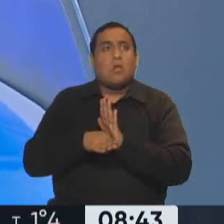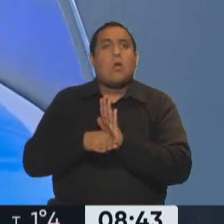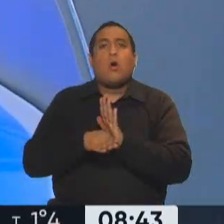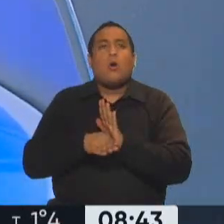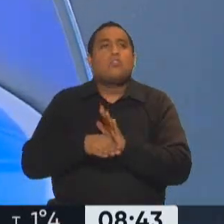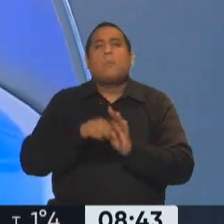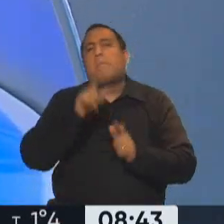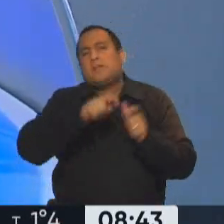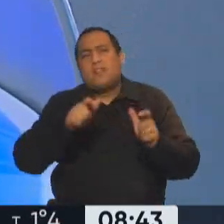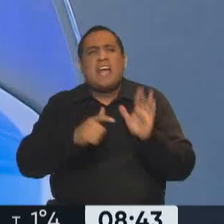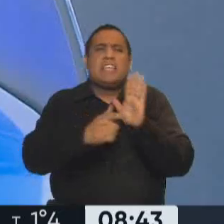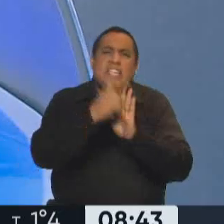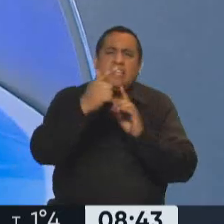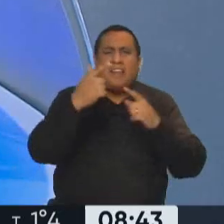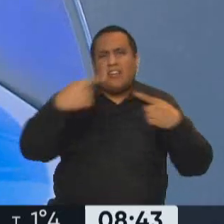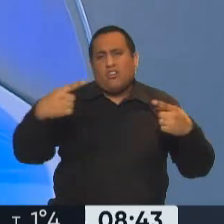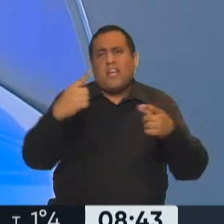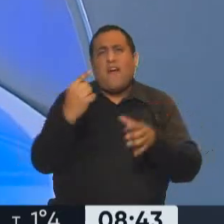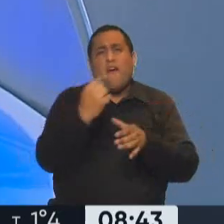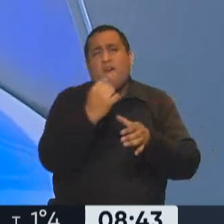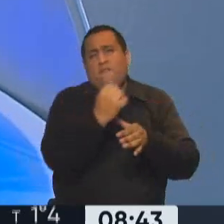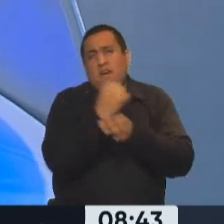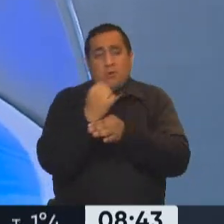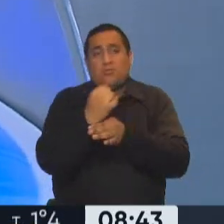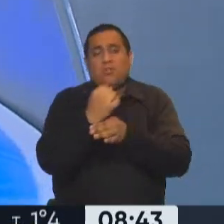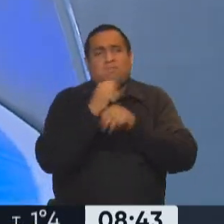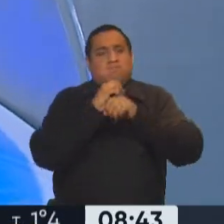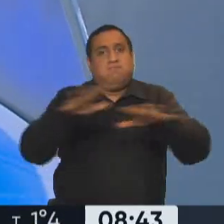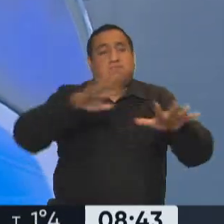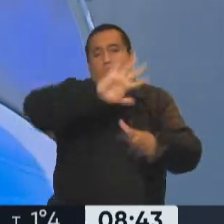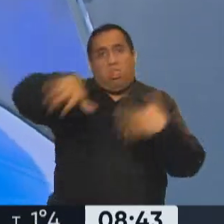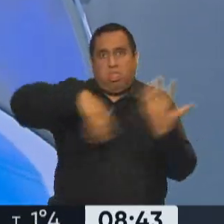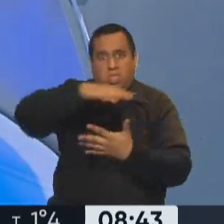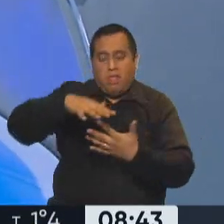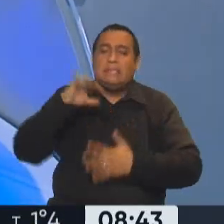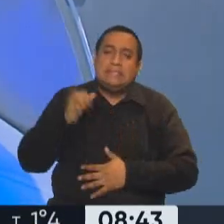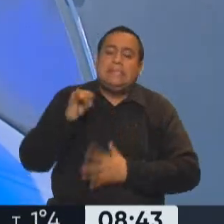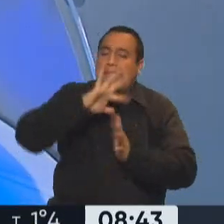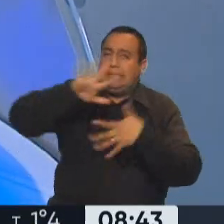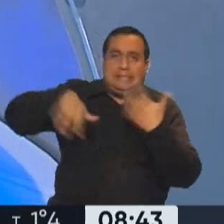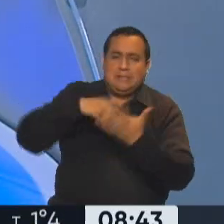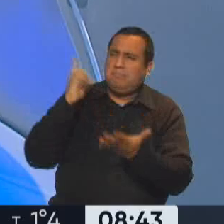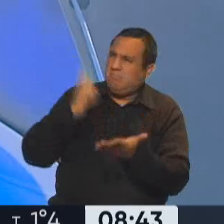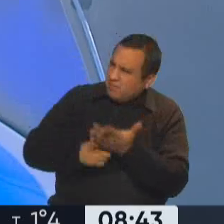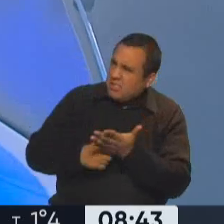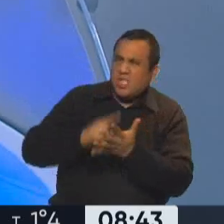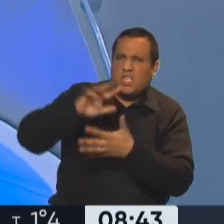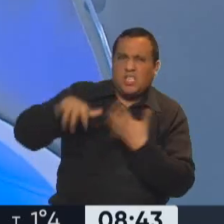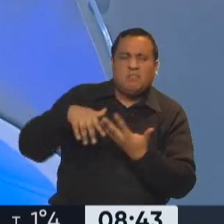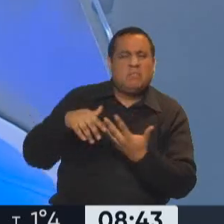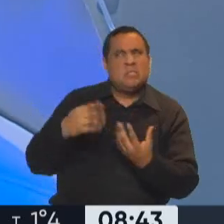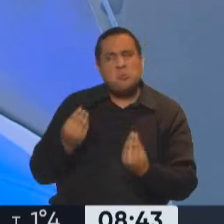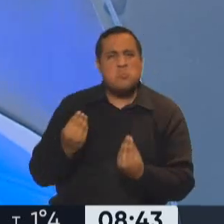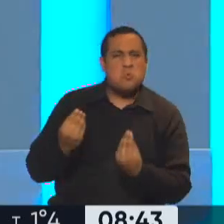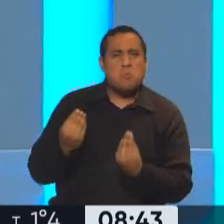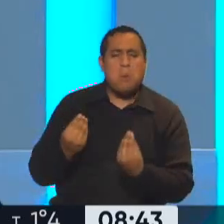influencers ha generado un revuelo a ver, Irina Sternig, ¿de qué se trata? Una polémica medida, aunque no es tan polémica, porque